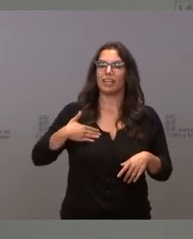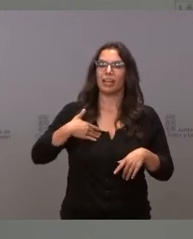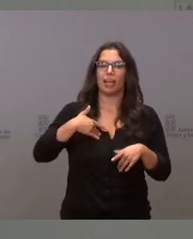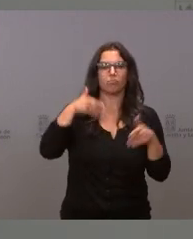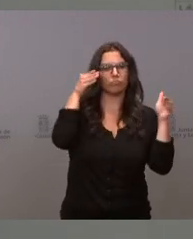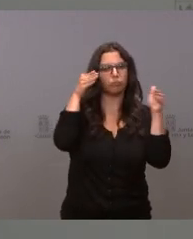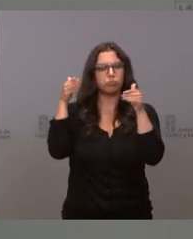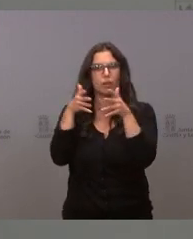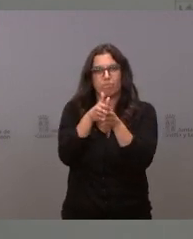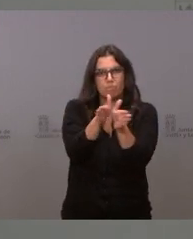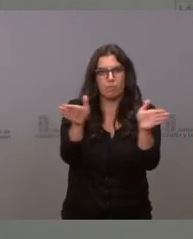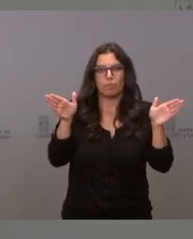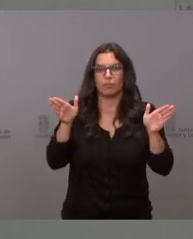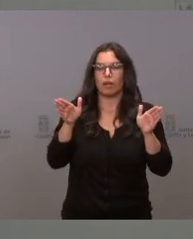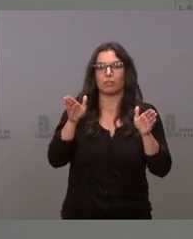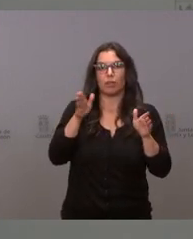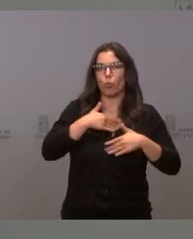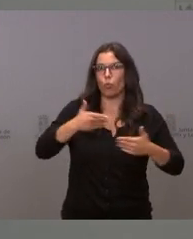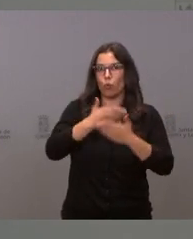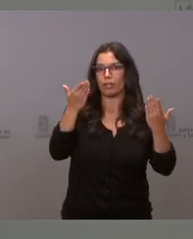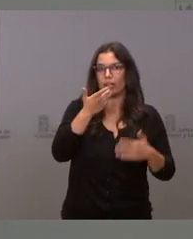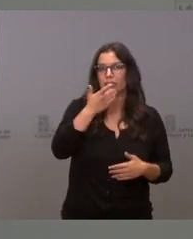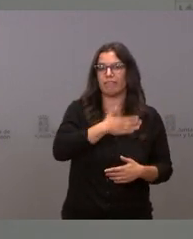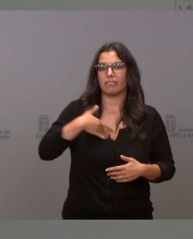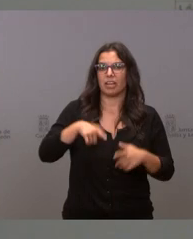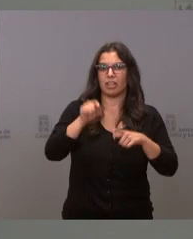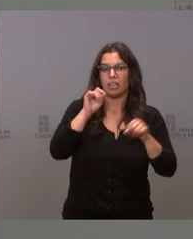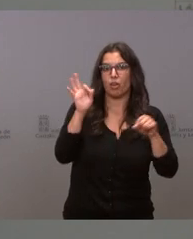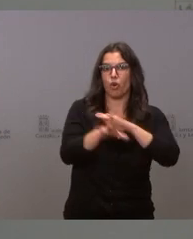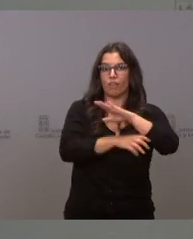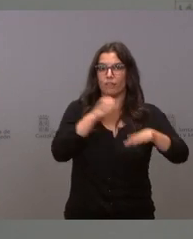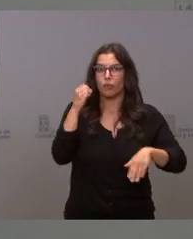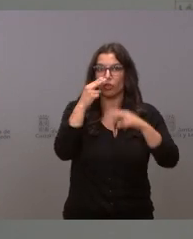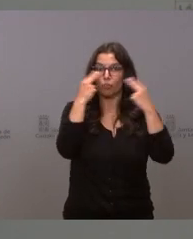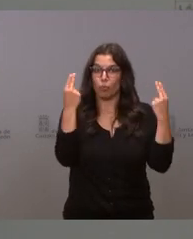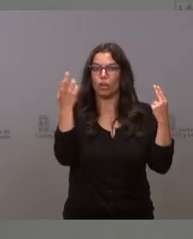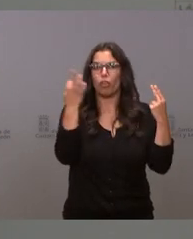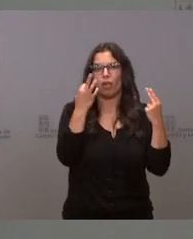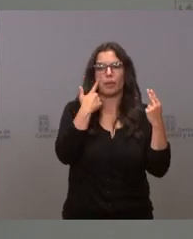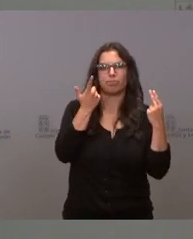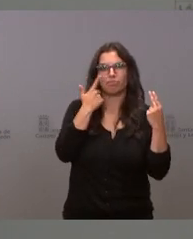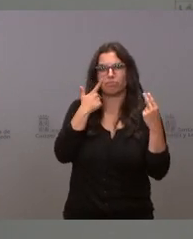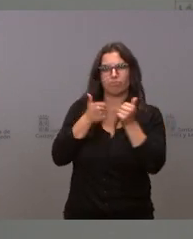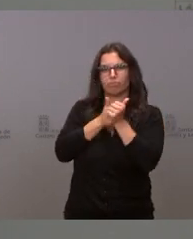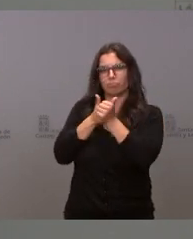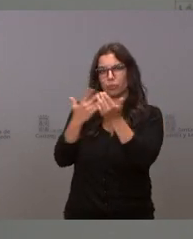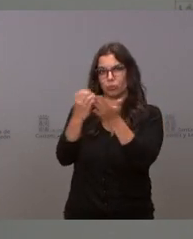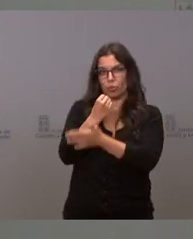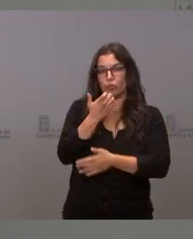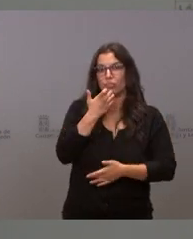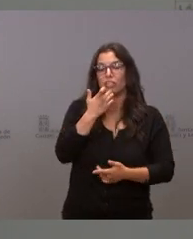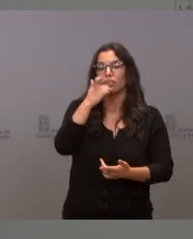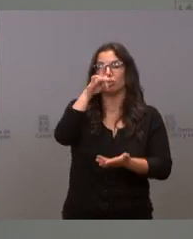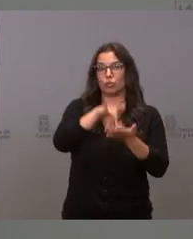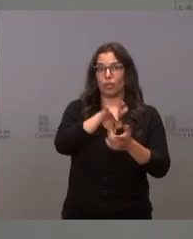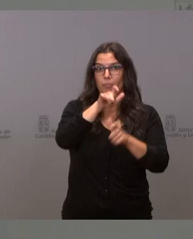extensivo a cualquier irregularidad en la toma de decisiones o en el manejo de fondos públicos y va a alcanzar no solamente a quienes intervienen